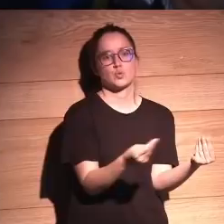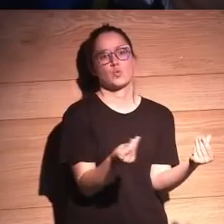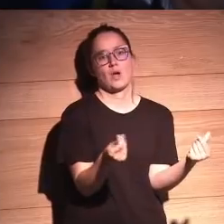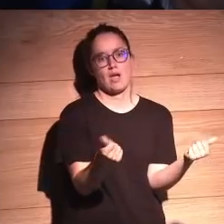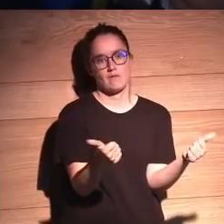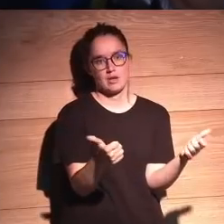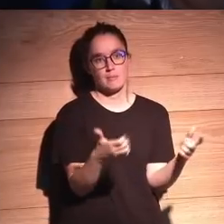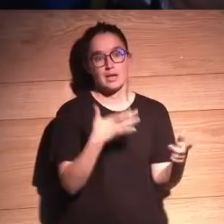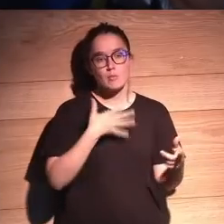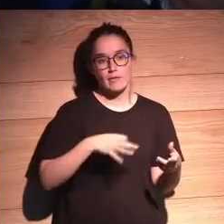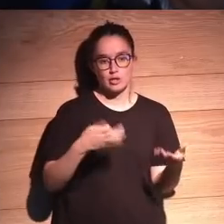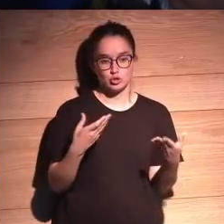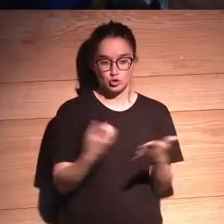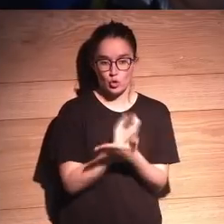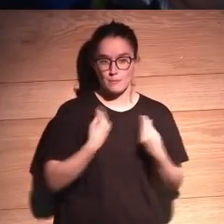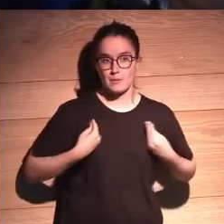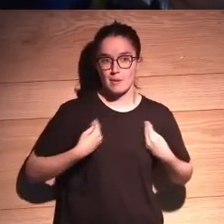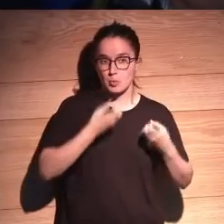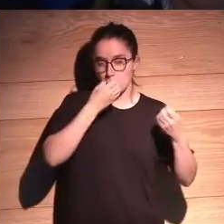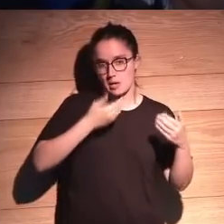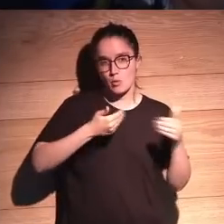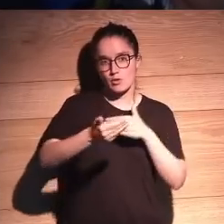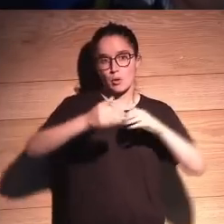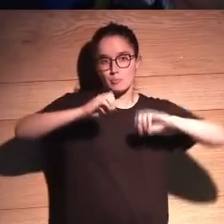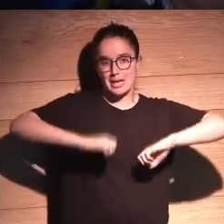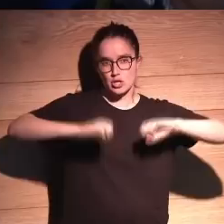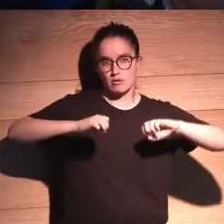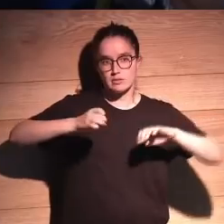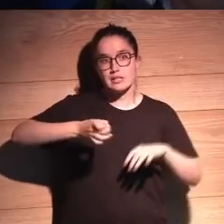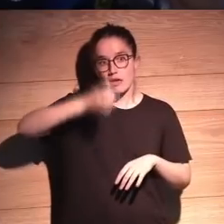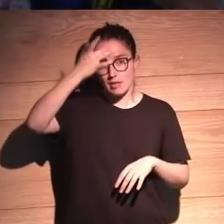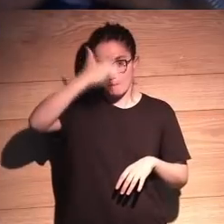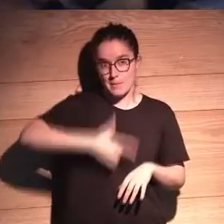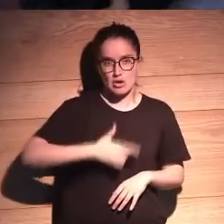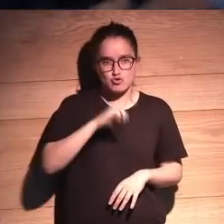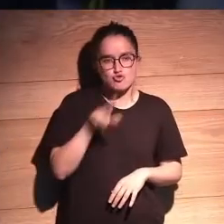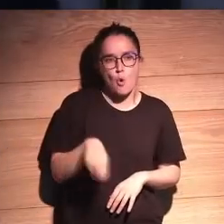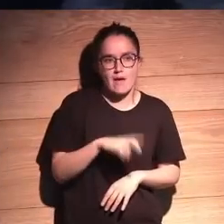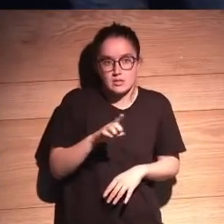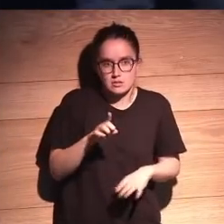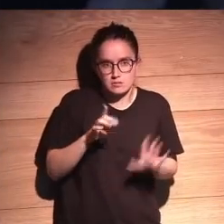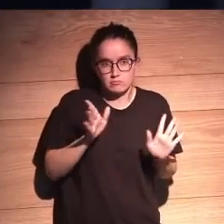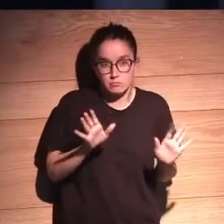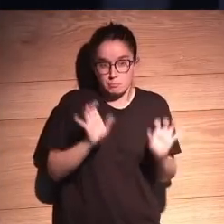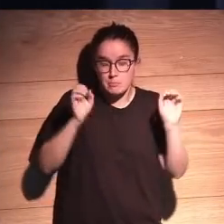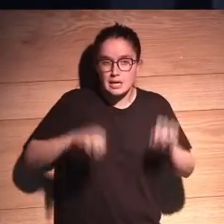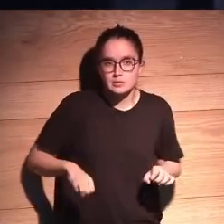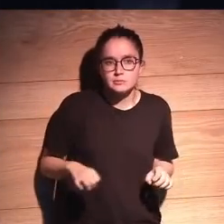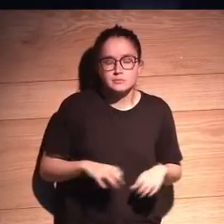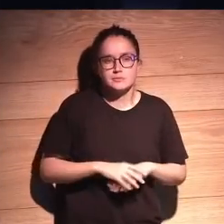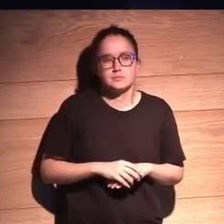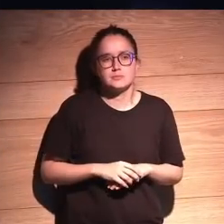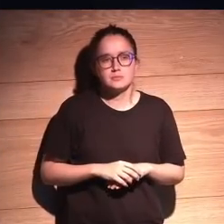la posibilidad de que todos vivamos bien de mayores. Estas ideas, insisto, no son mías. ¿De acuerdo? Y tienen